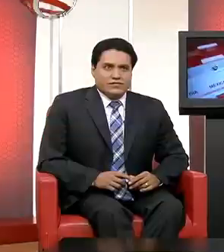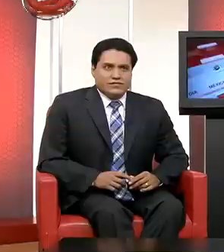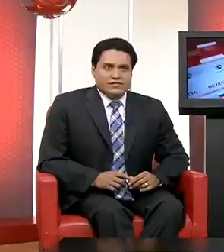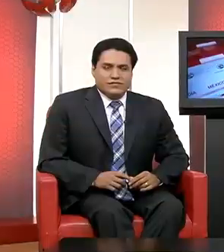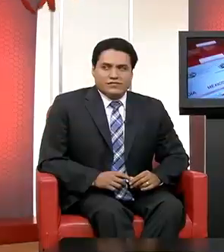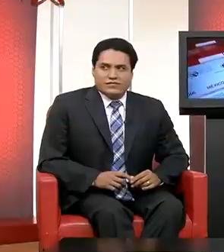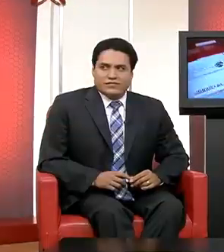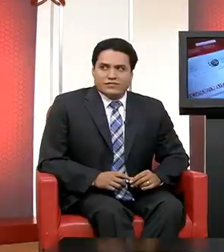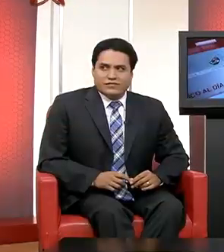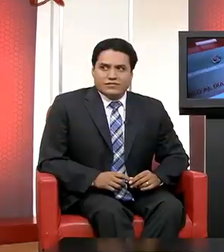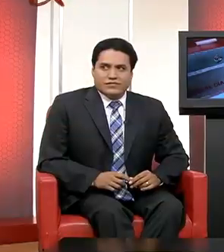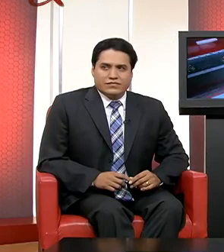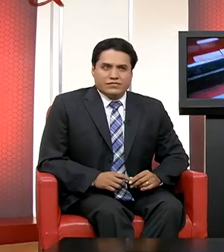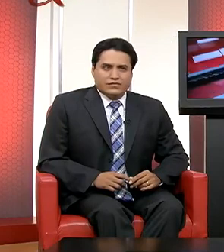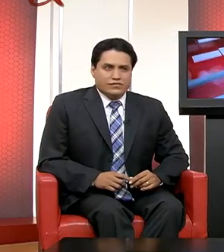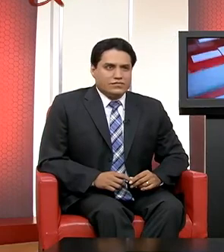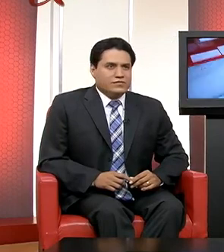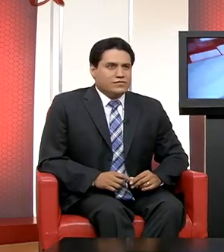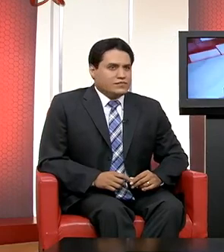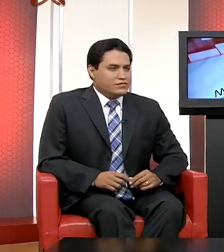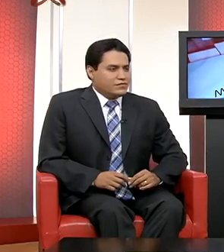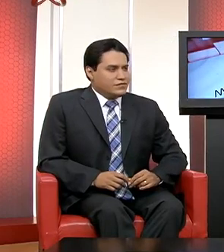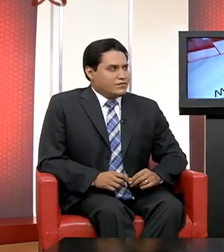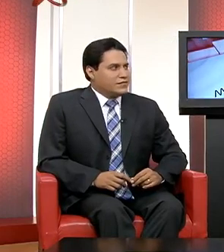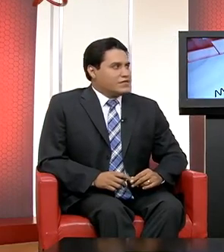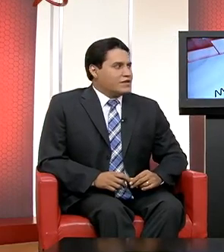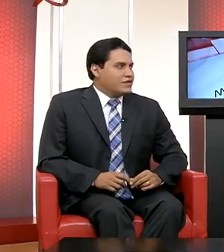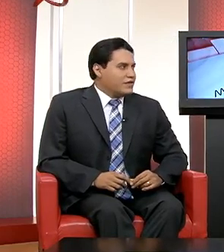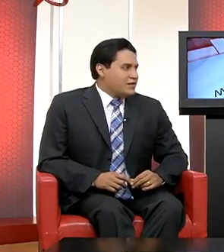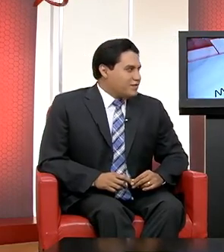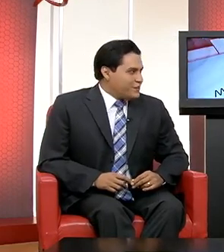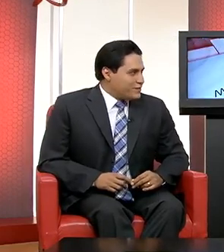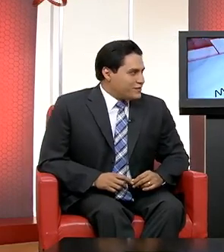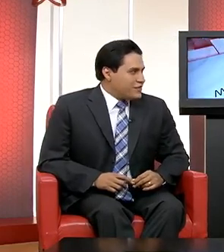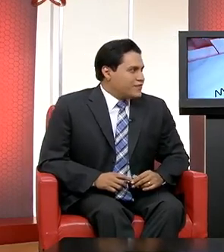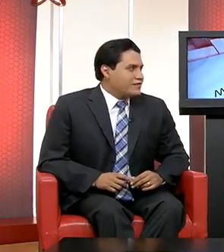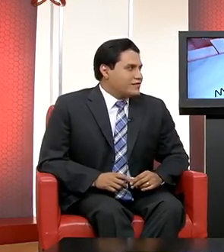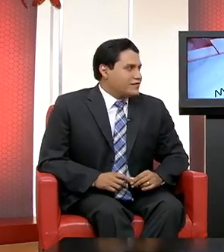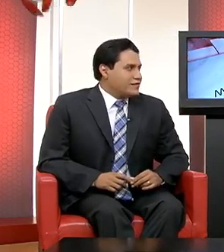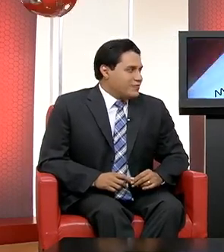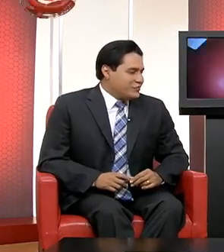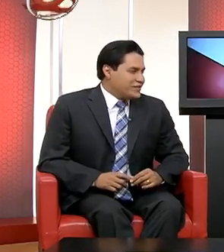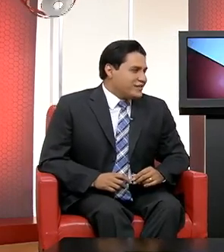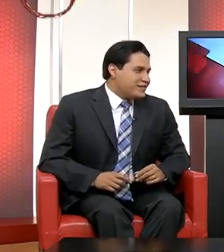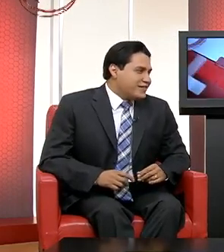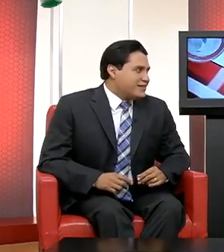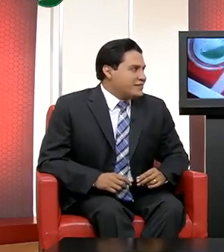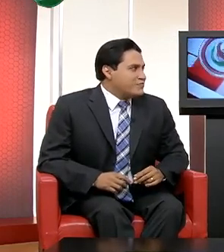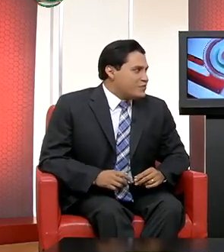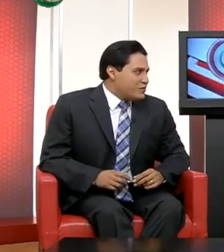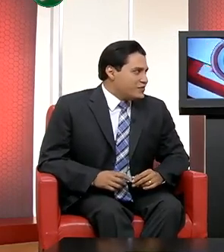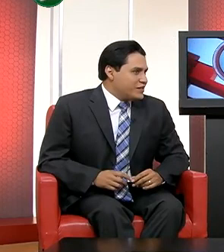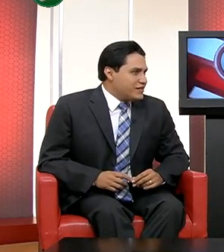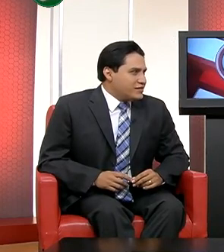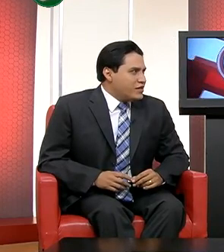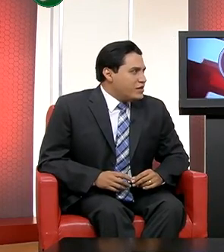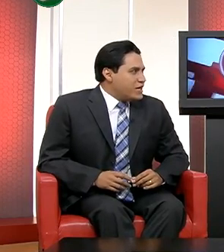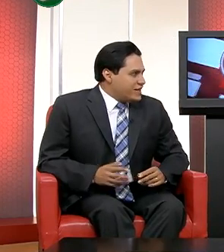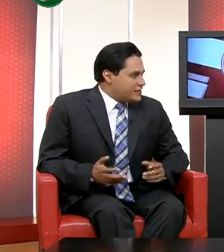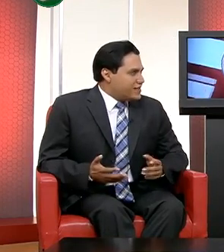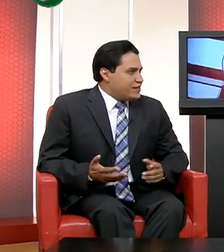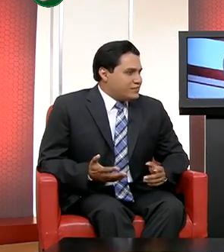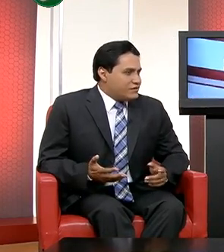Sistema Nacional de Investigadores y Docentes del Instituto Tecnológico de Morelia. Doctor, bienvenido. Muchas gracias, muy buenos días.